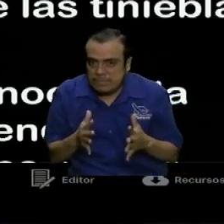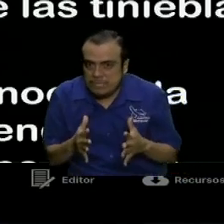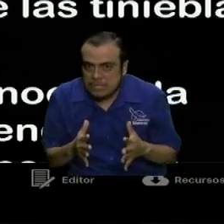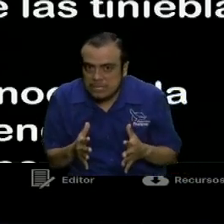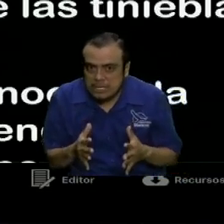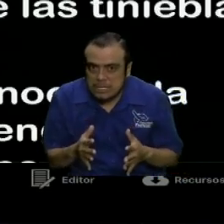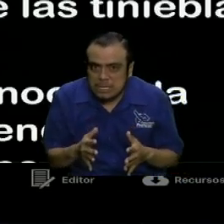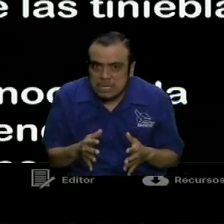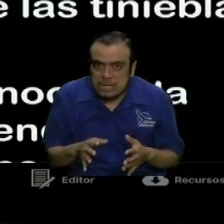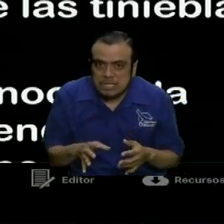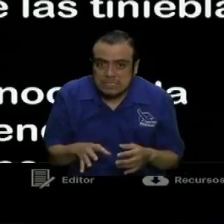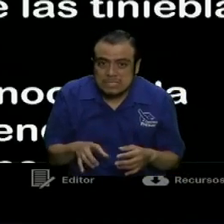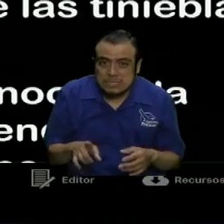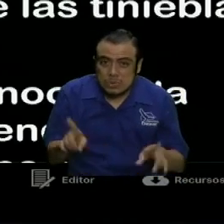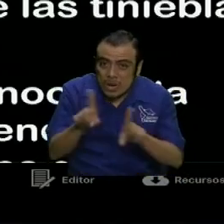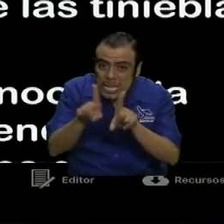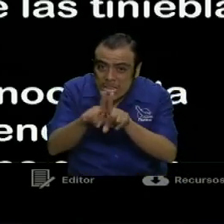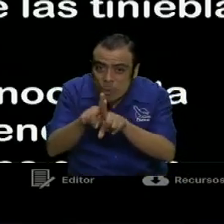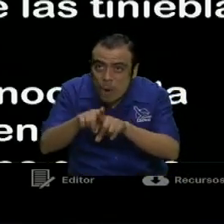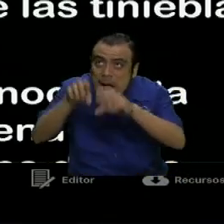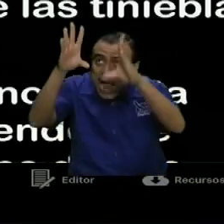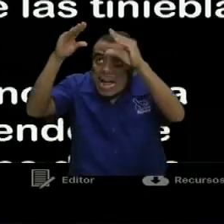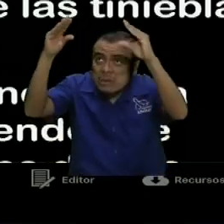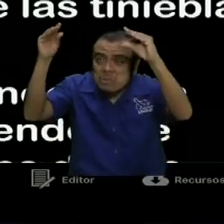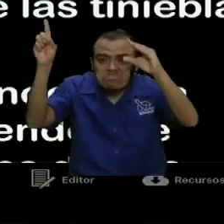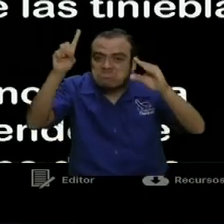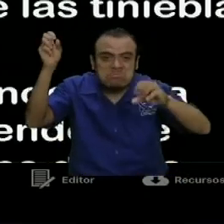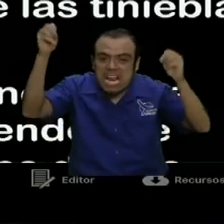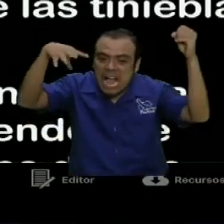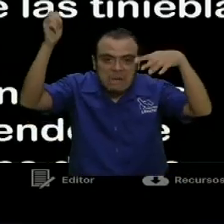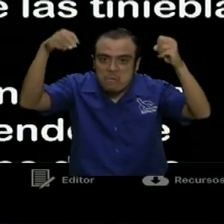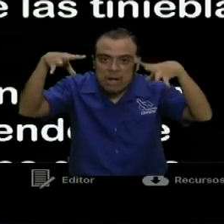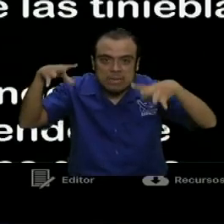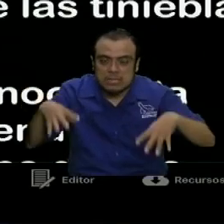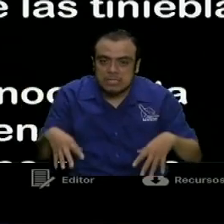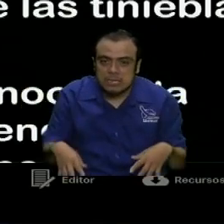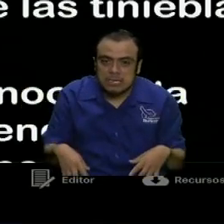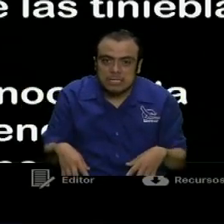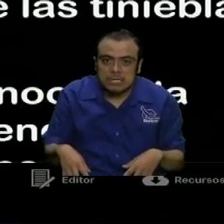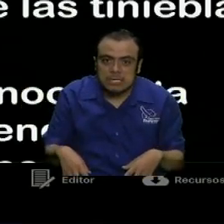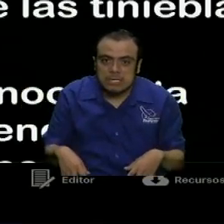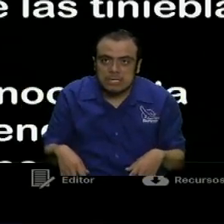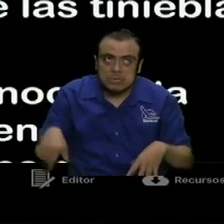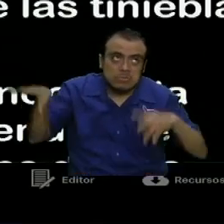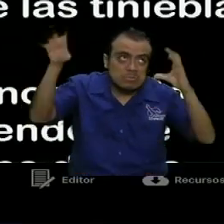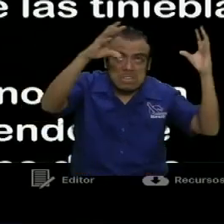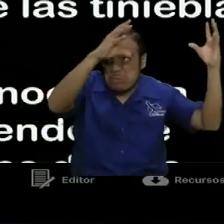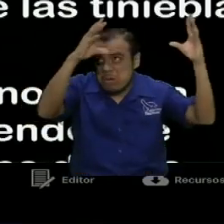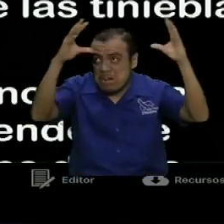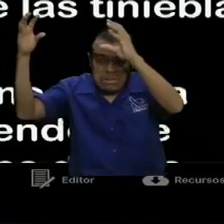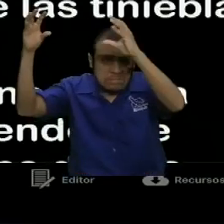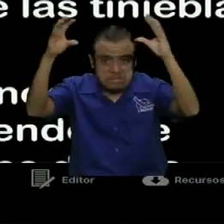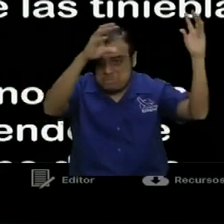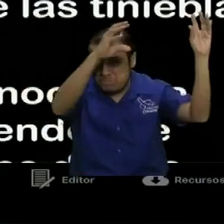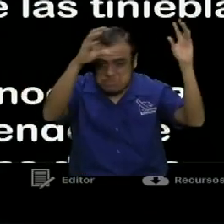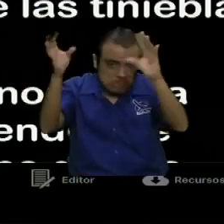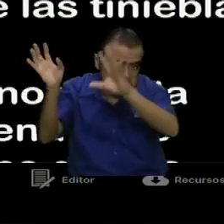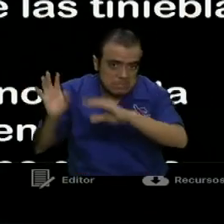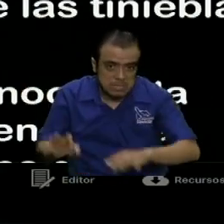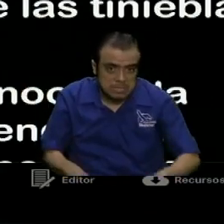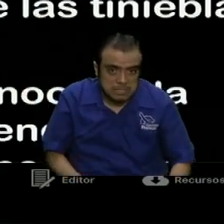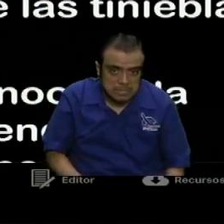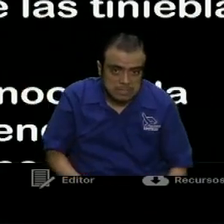Son nubes sin agua, dos. Llevadas por todos vientos, por todos vientos.